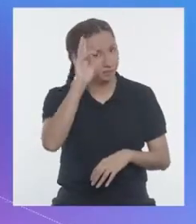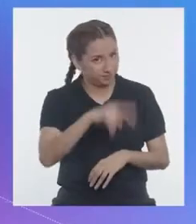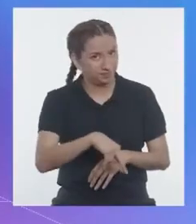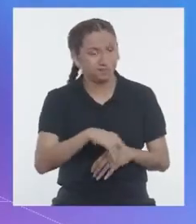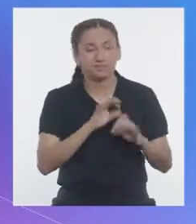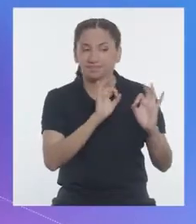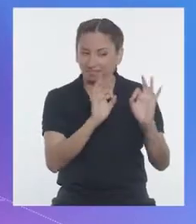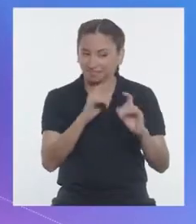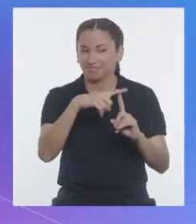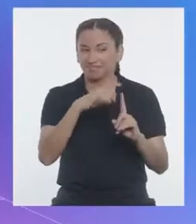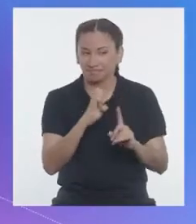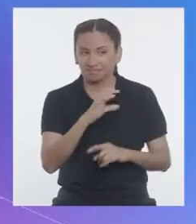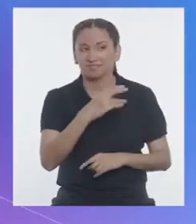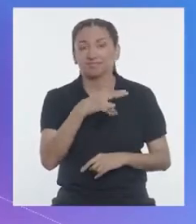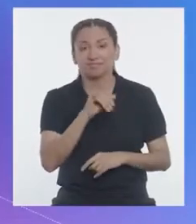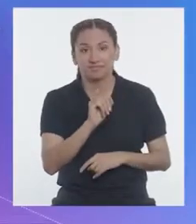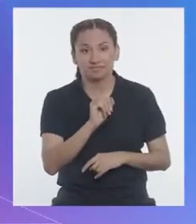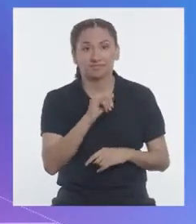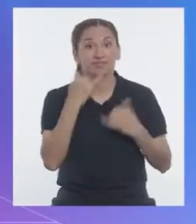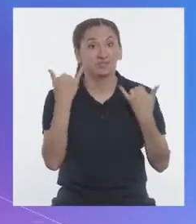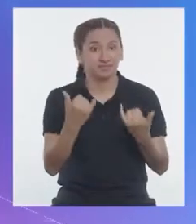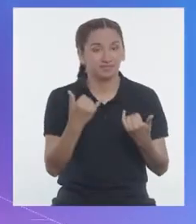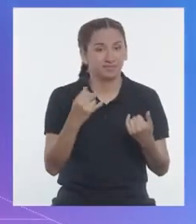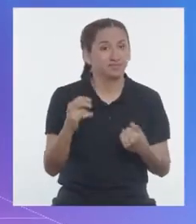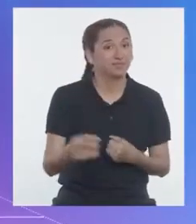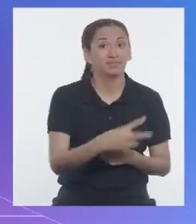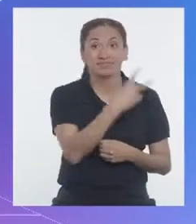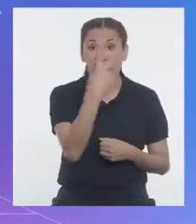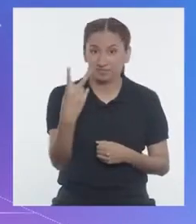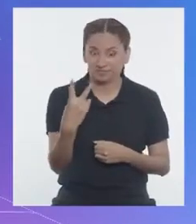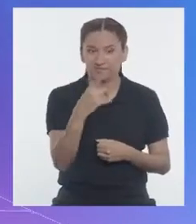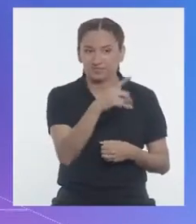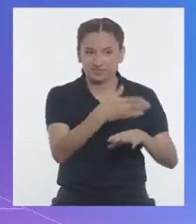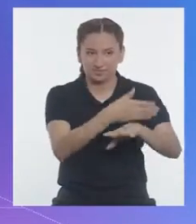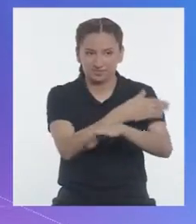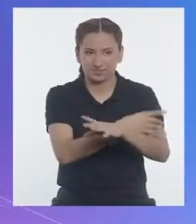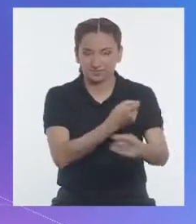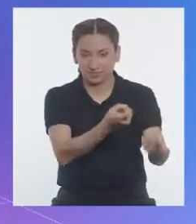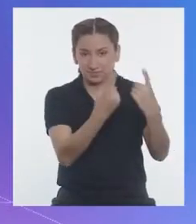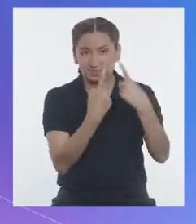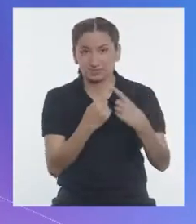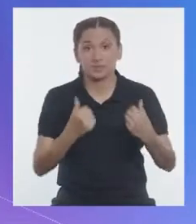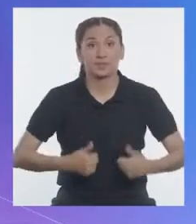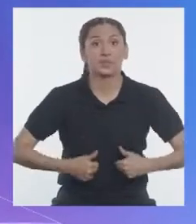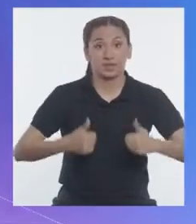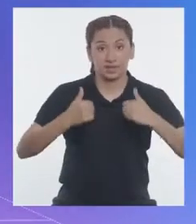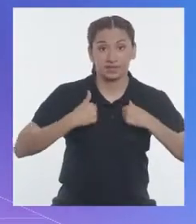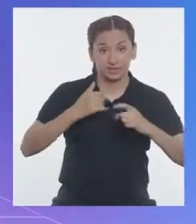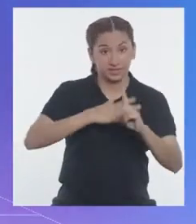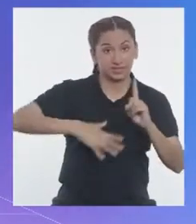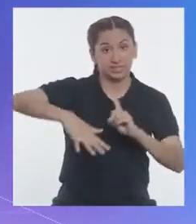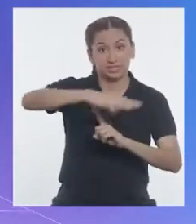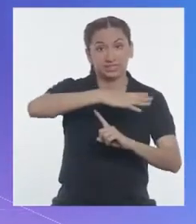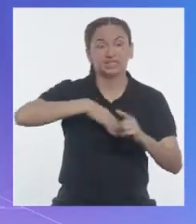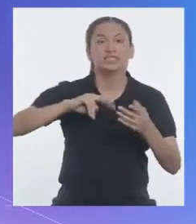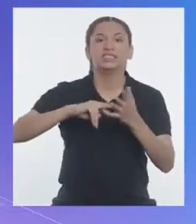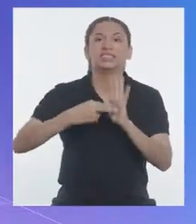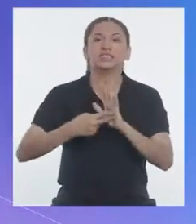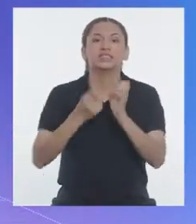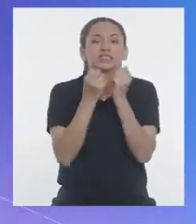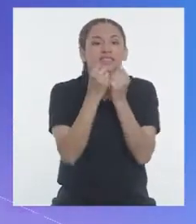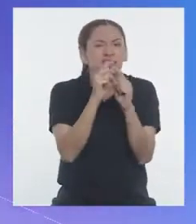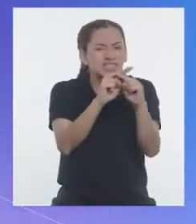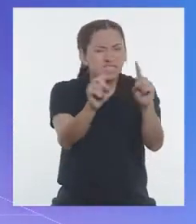Exactamente. Genial, Techi. Y acá vamos con lo siguiente que me preguntaron. La biodiversidad es la amplia